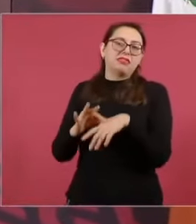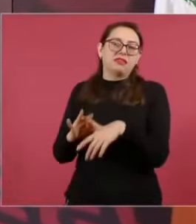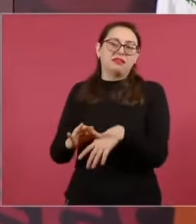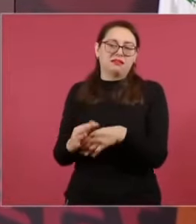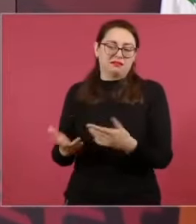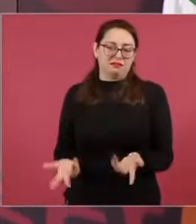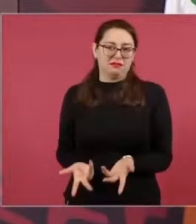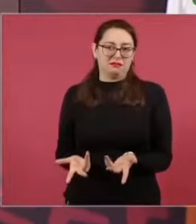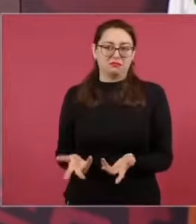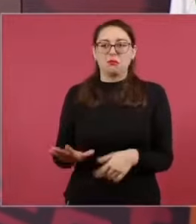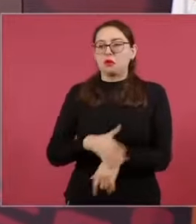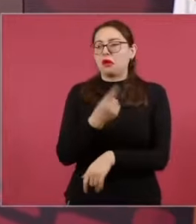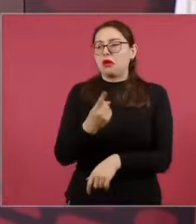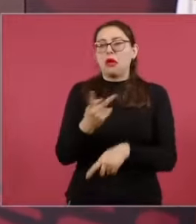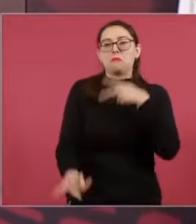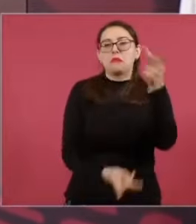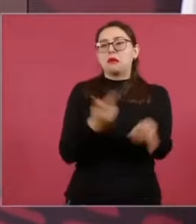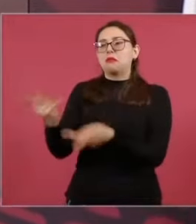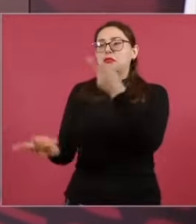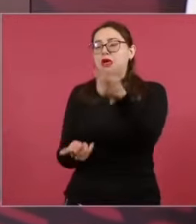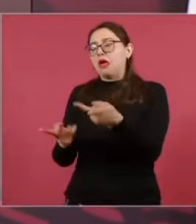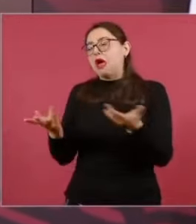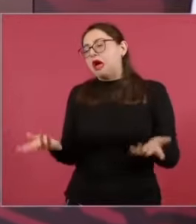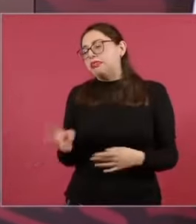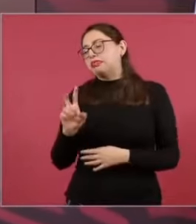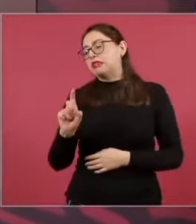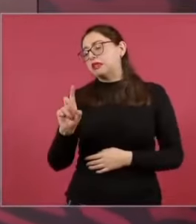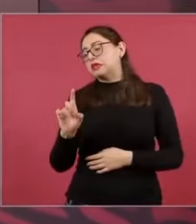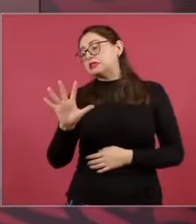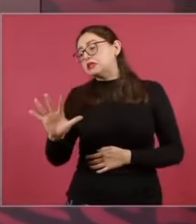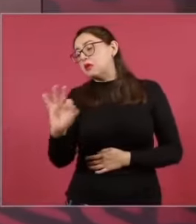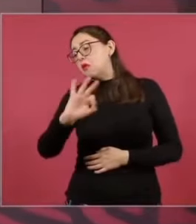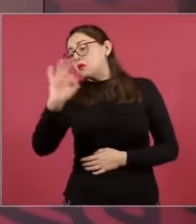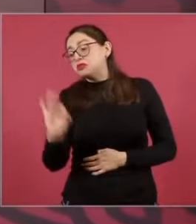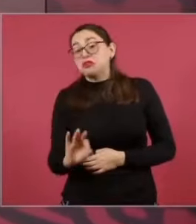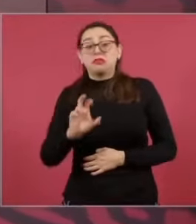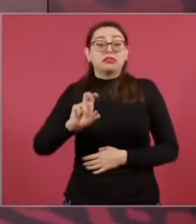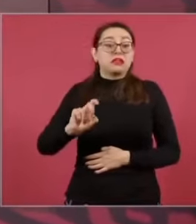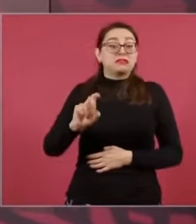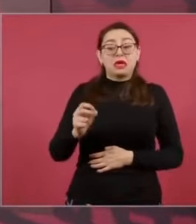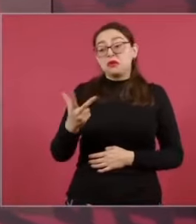participativa.